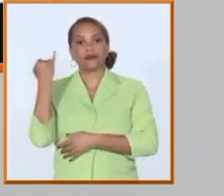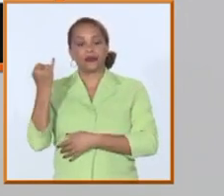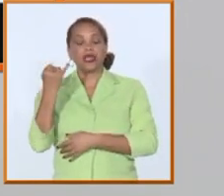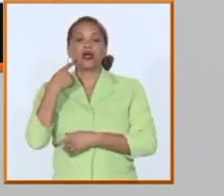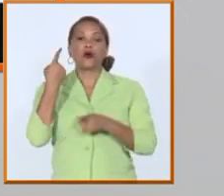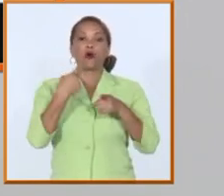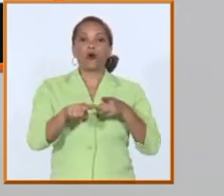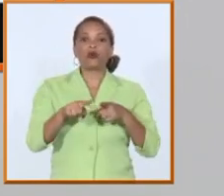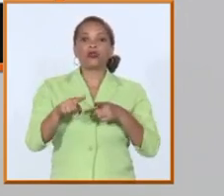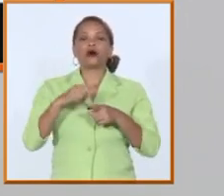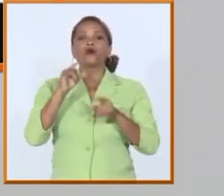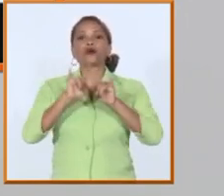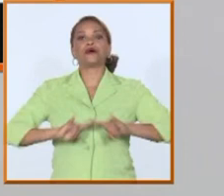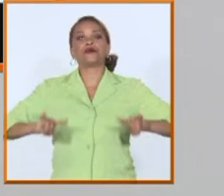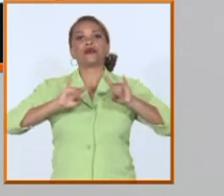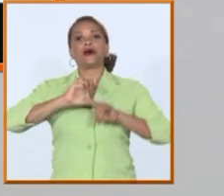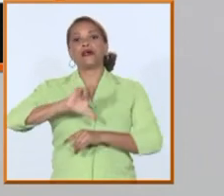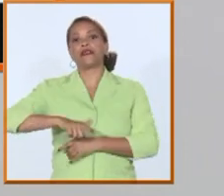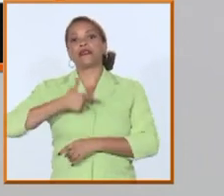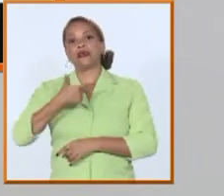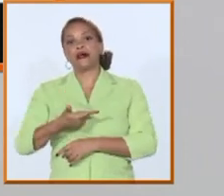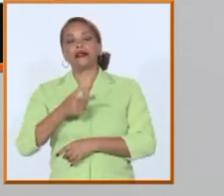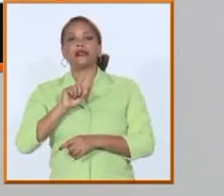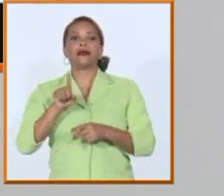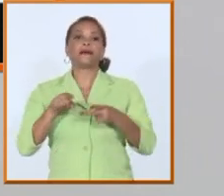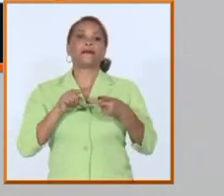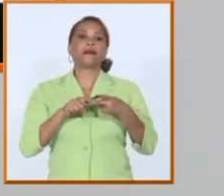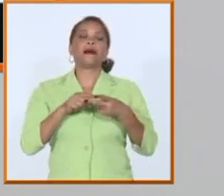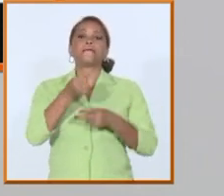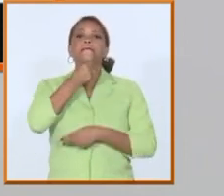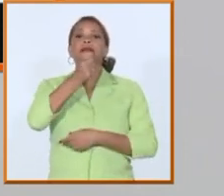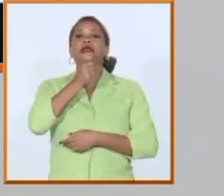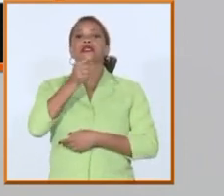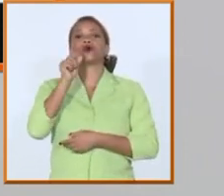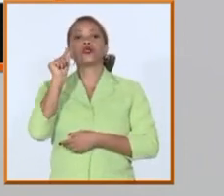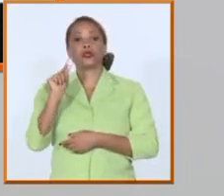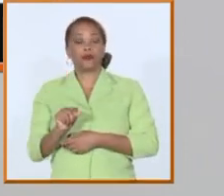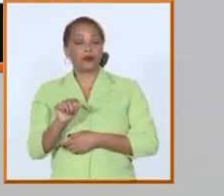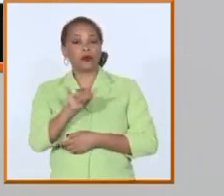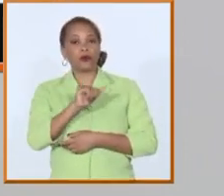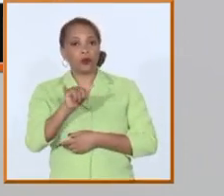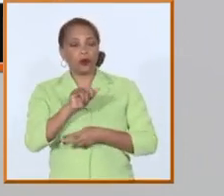y en este caso la más reciente incorporación de periodismo que además tienen un colegio